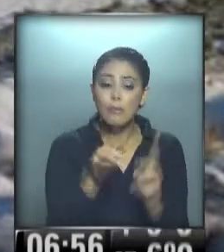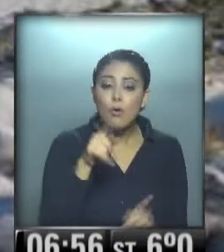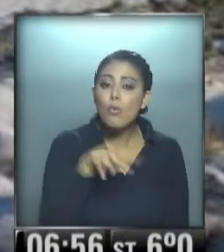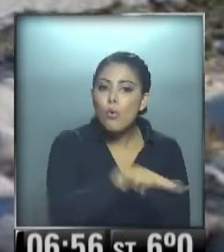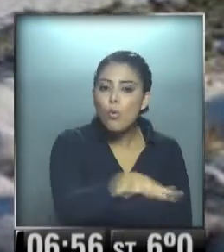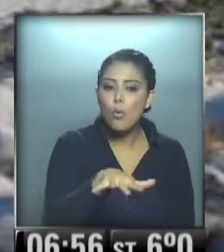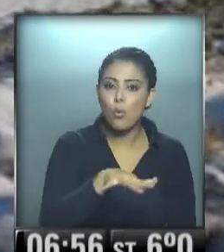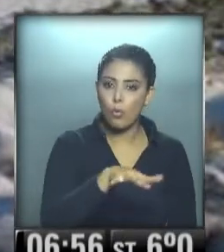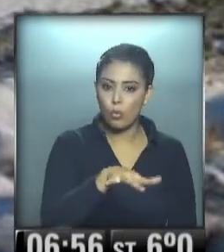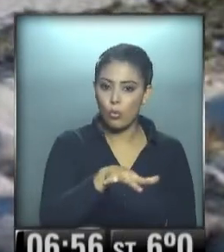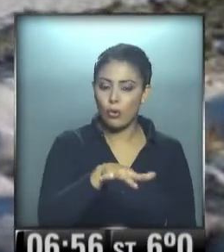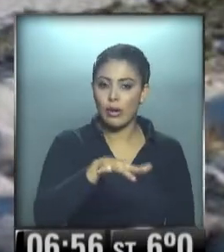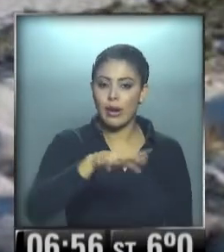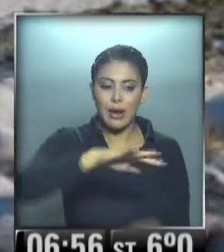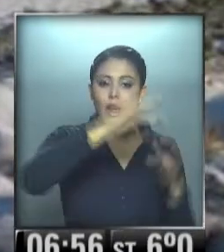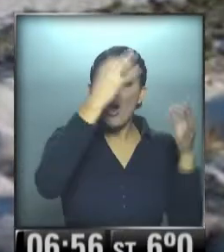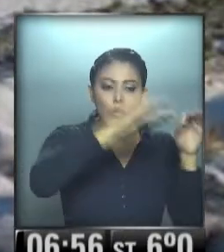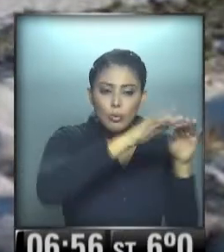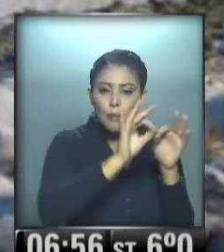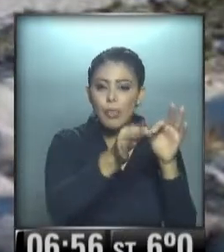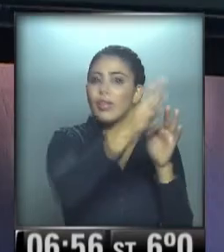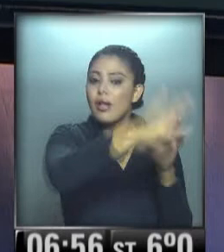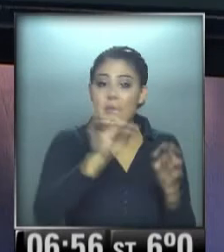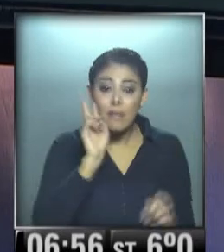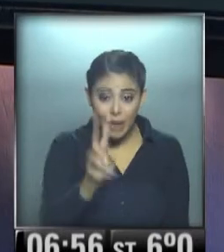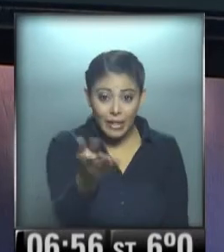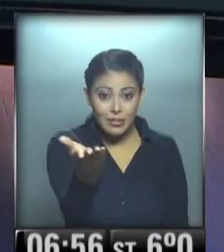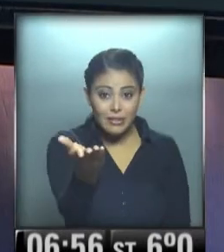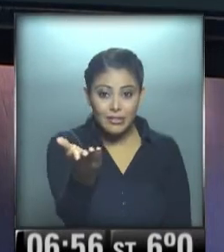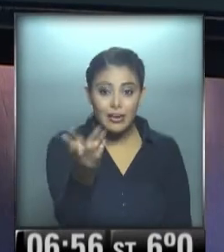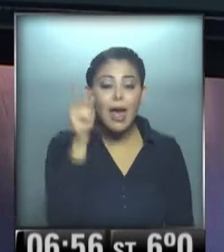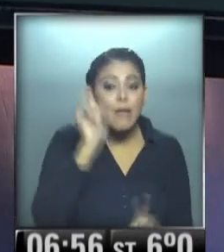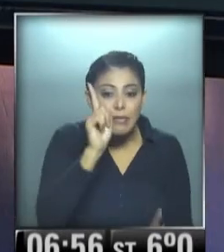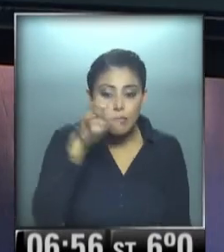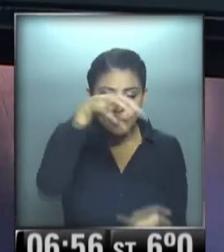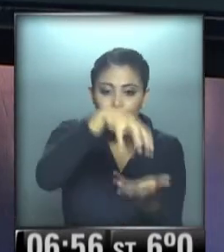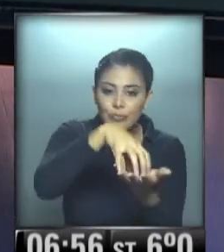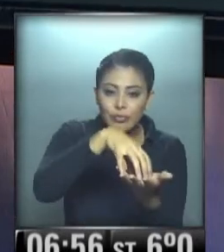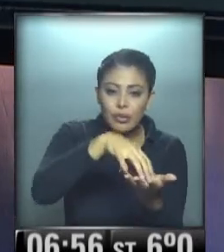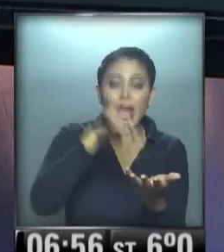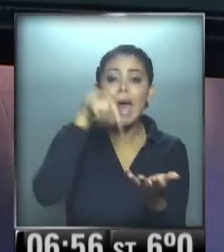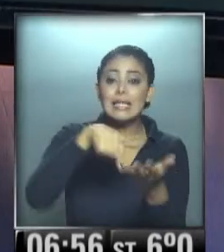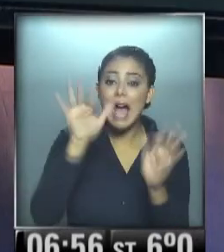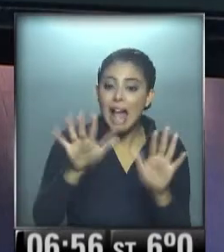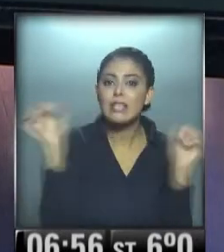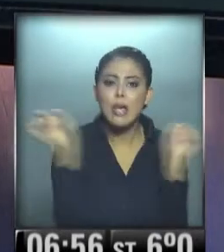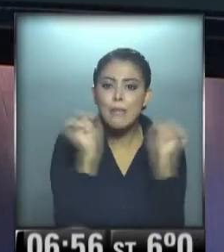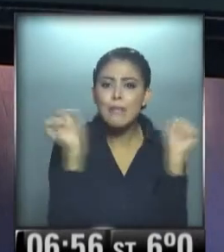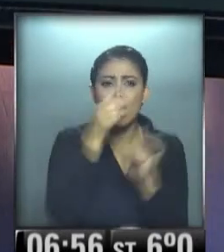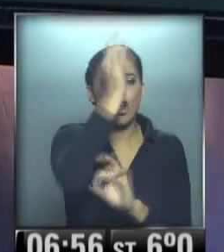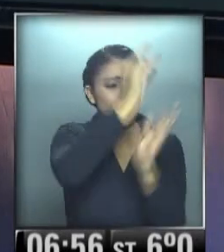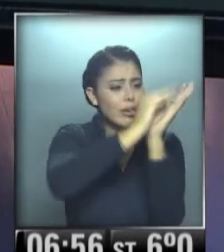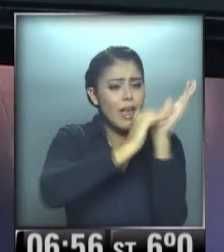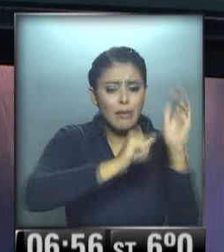en un acantilado costero, como ustedes pueden ver. Aquí está el panorama en invierno, la nieve,